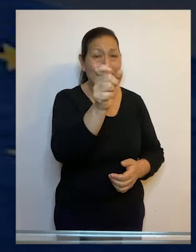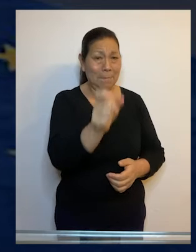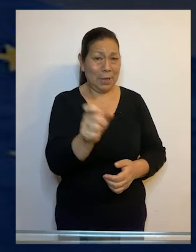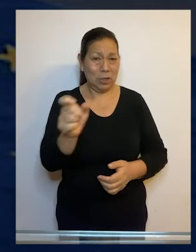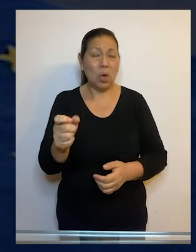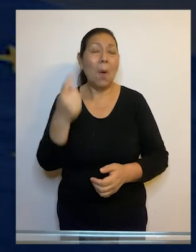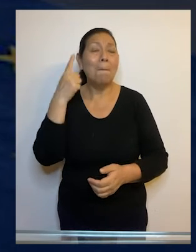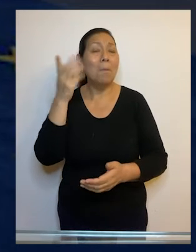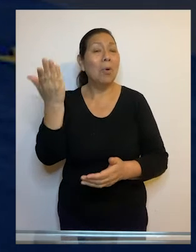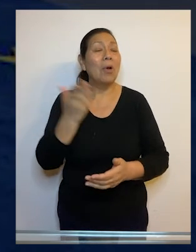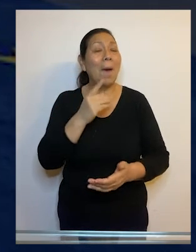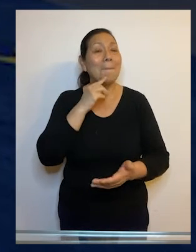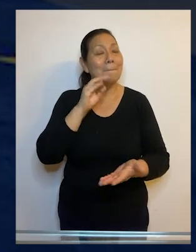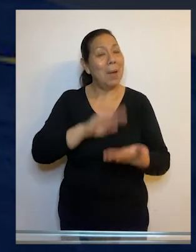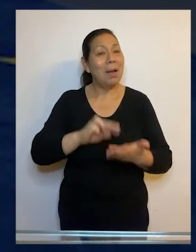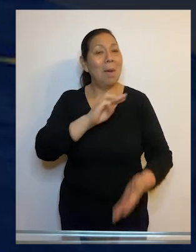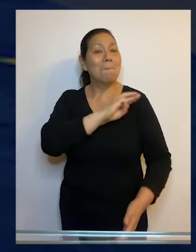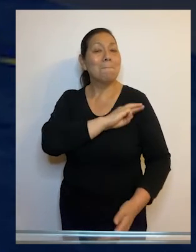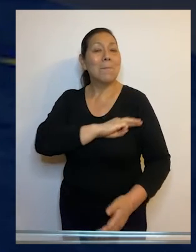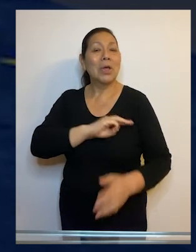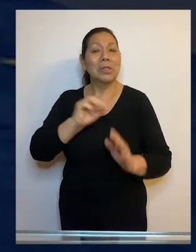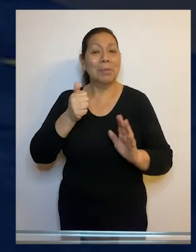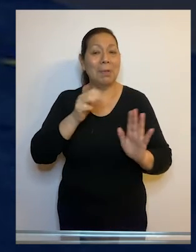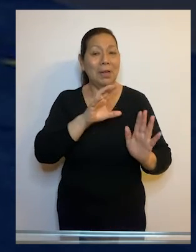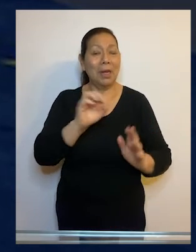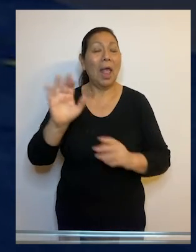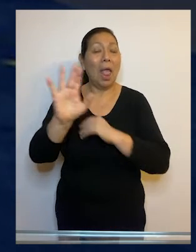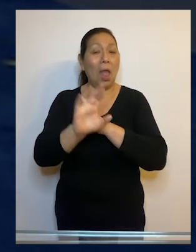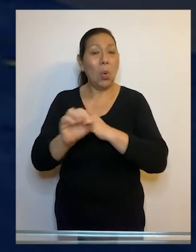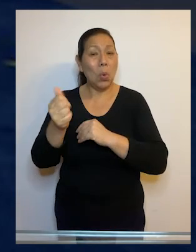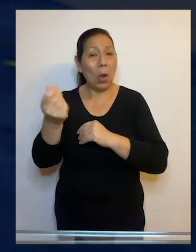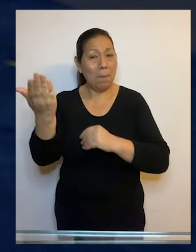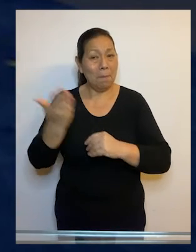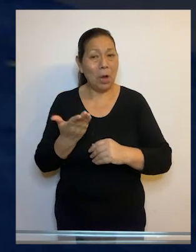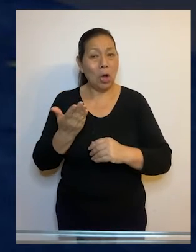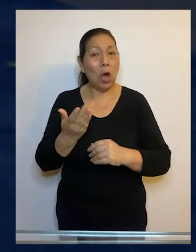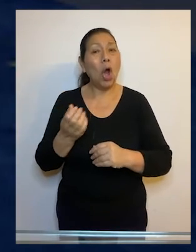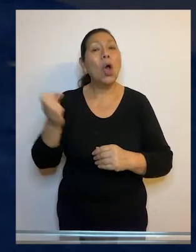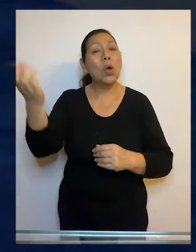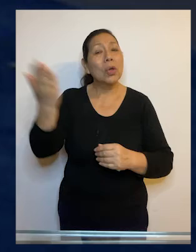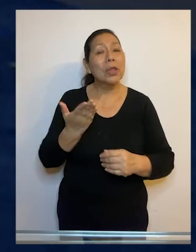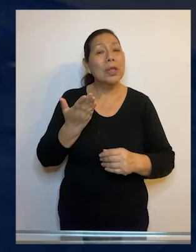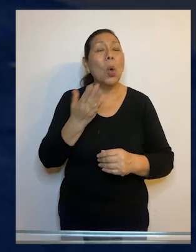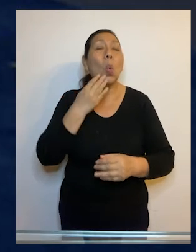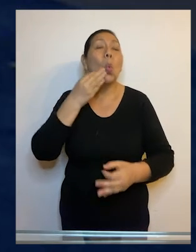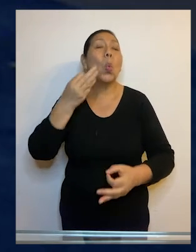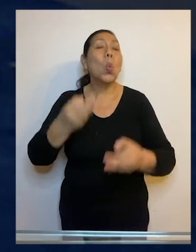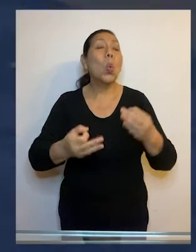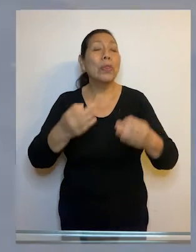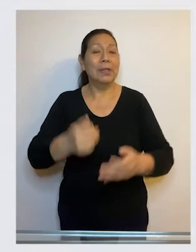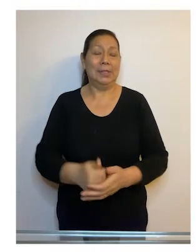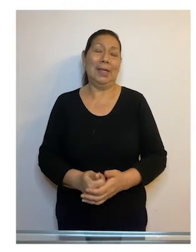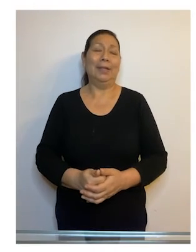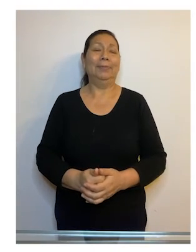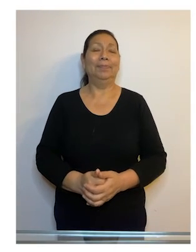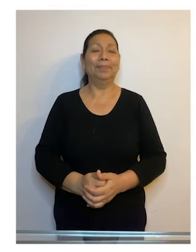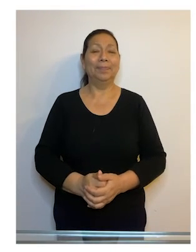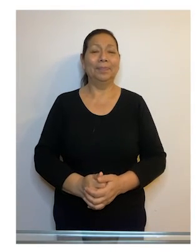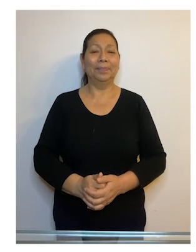solicitante por concepto de daño moral y 6.500 euros por concepto de costas y gastos judiciales.